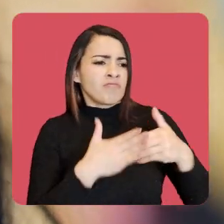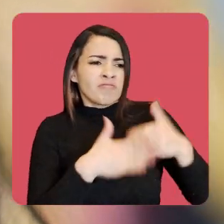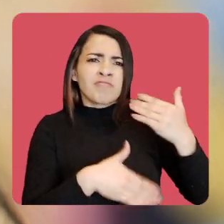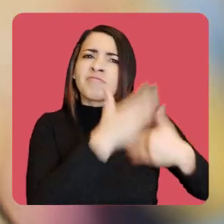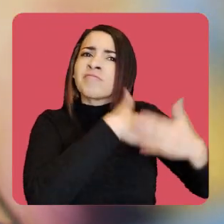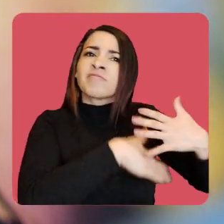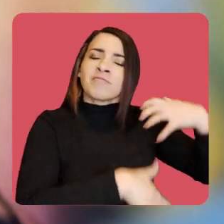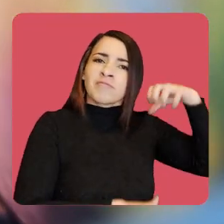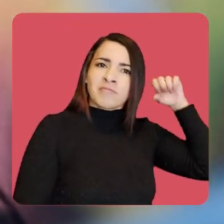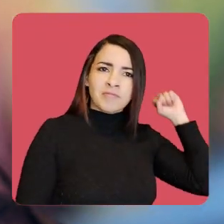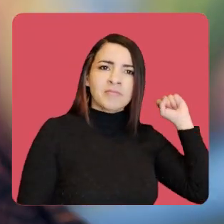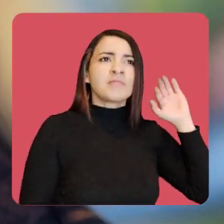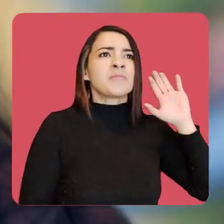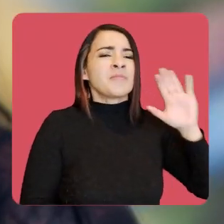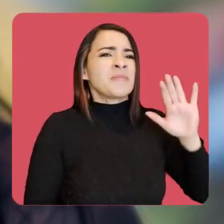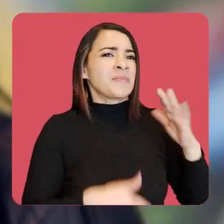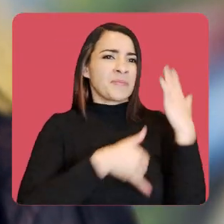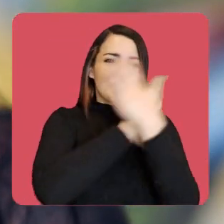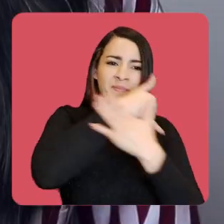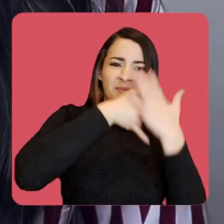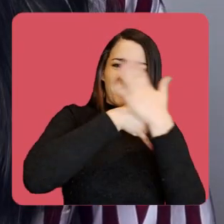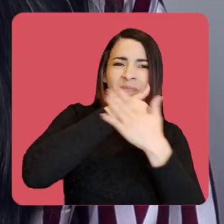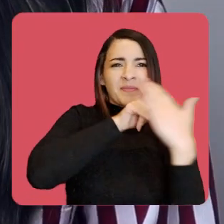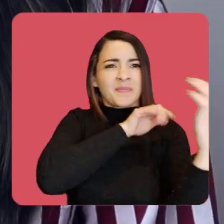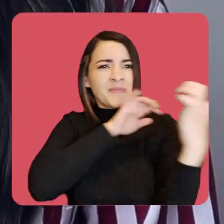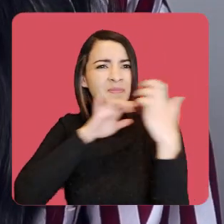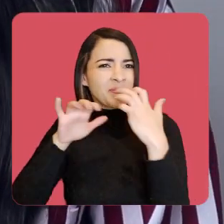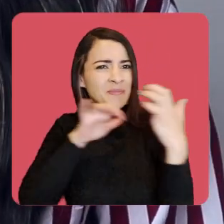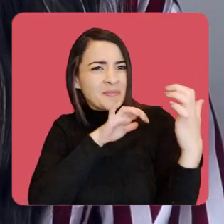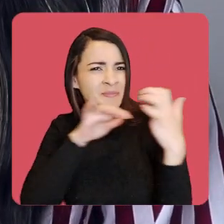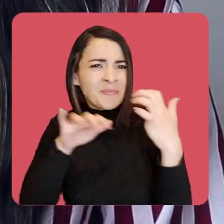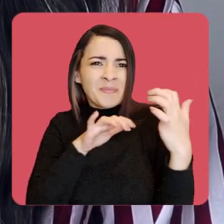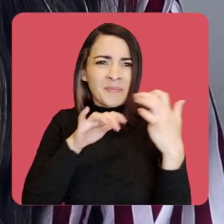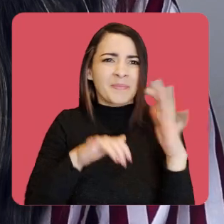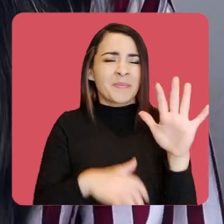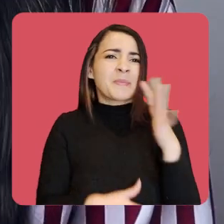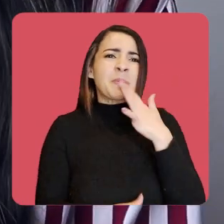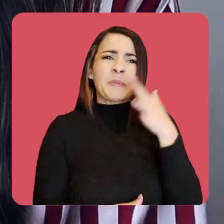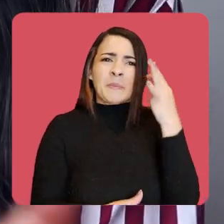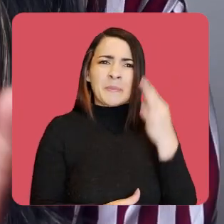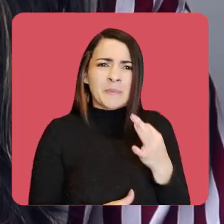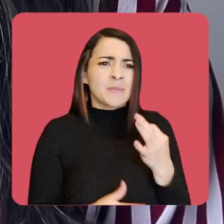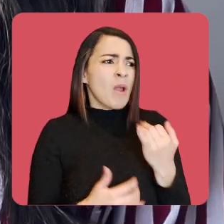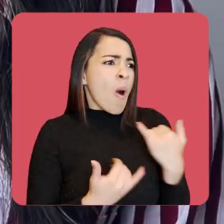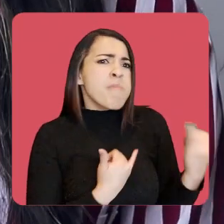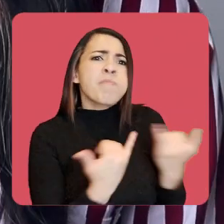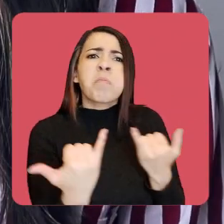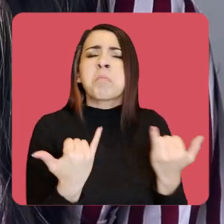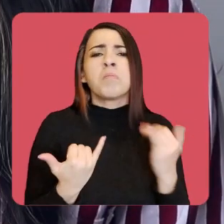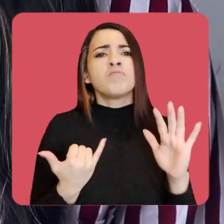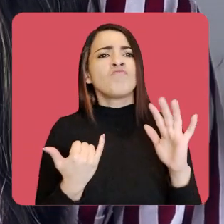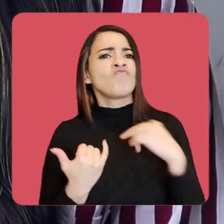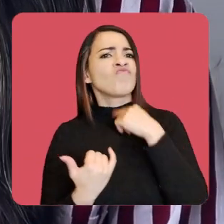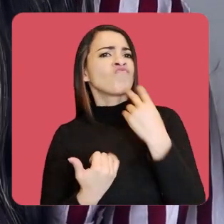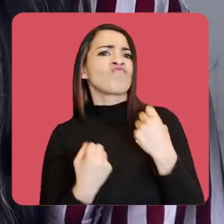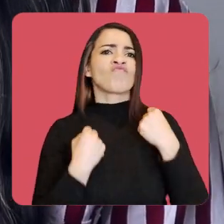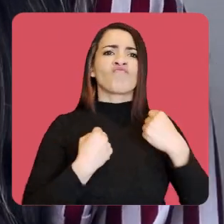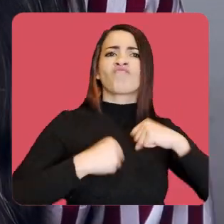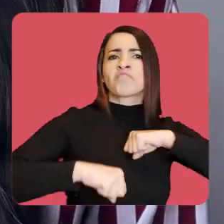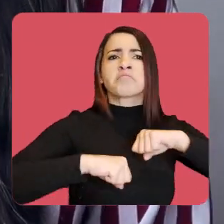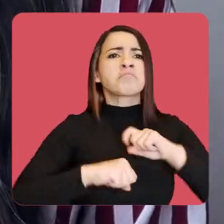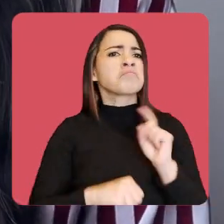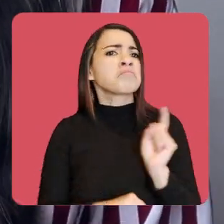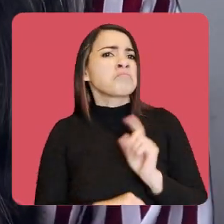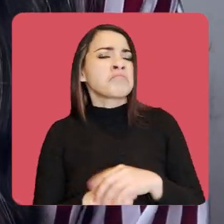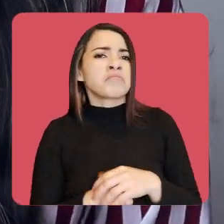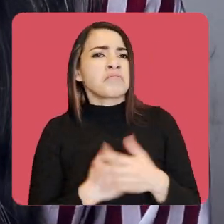hace muchos años cuando existía esa cruda realidad del conflicto armado, todavía los niños no participaban y no se interesaban por eso,